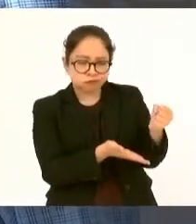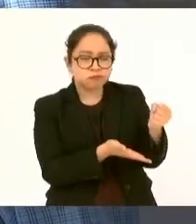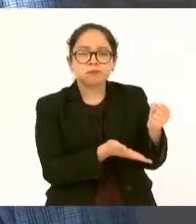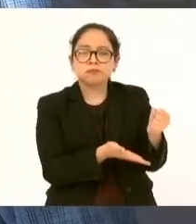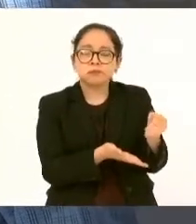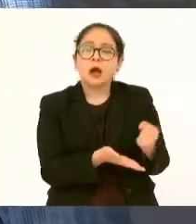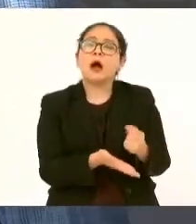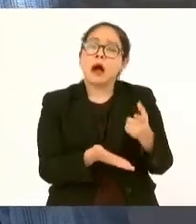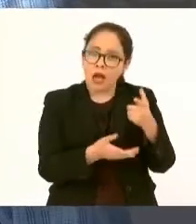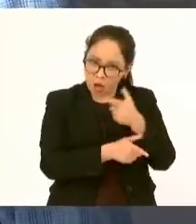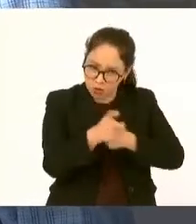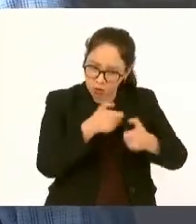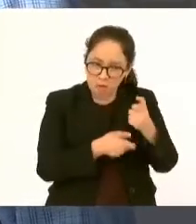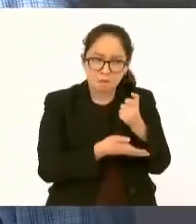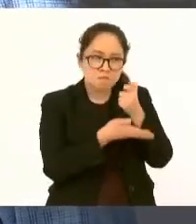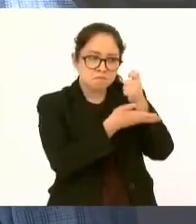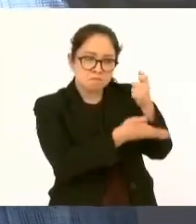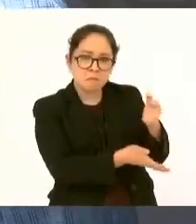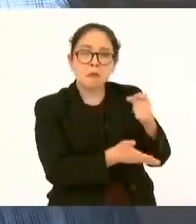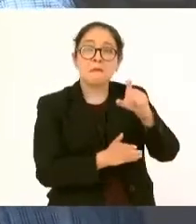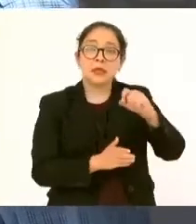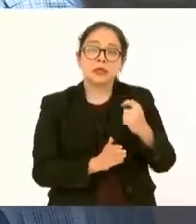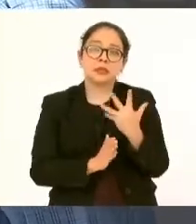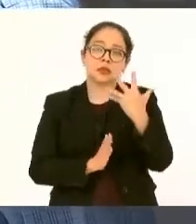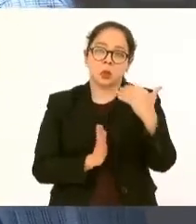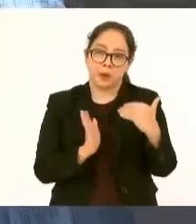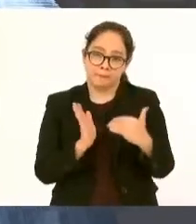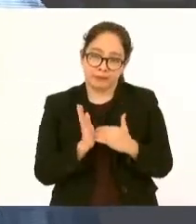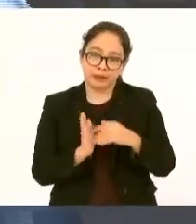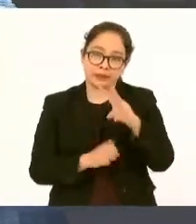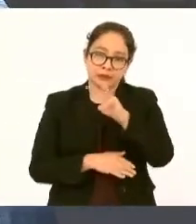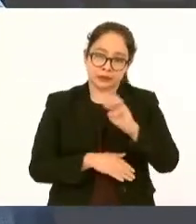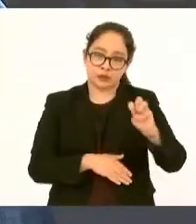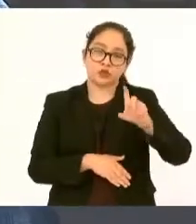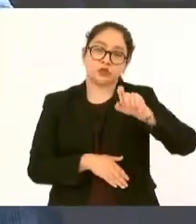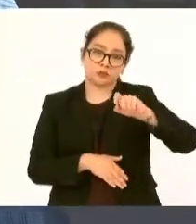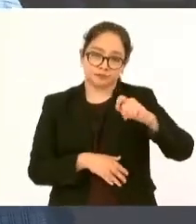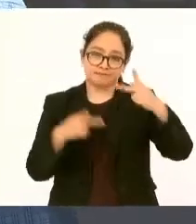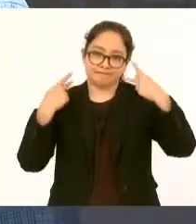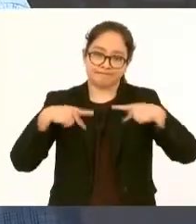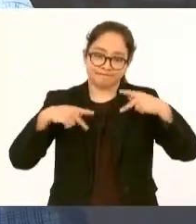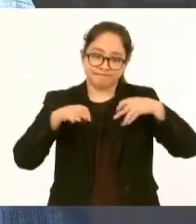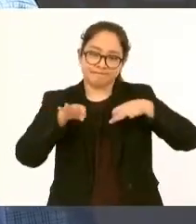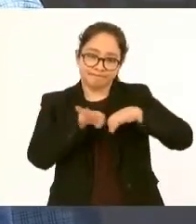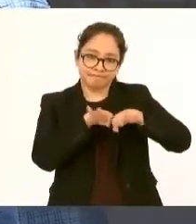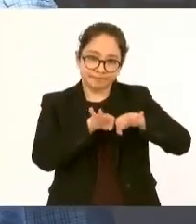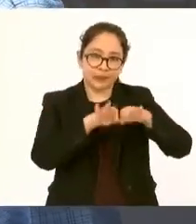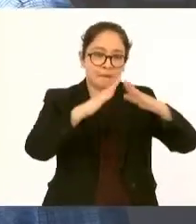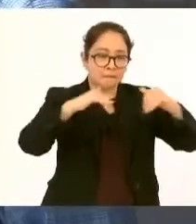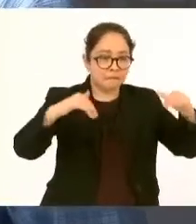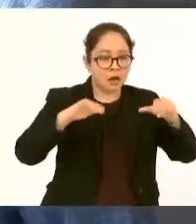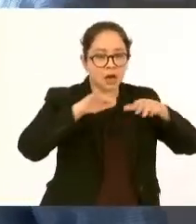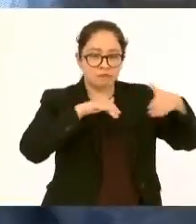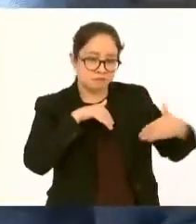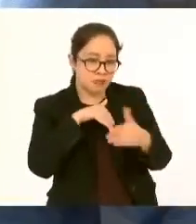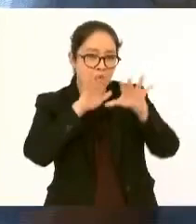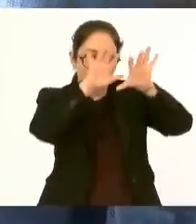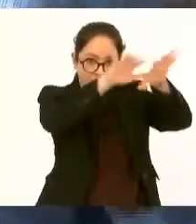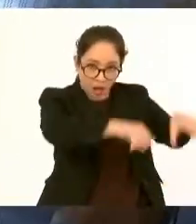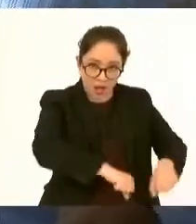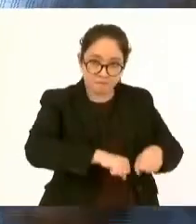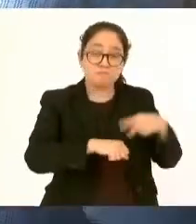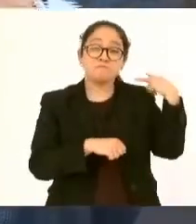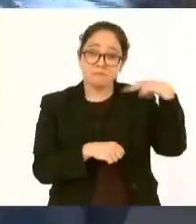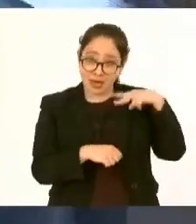apoyos a 25.320 pescadores de Veracruz de